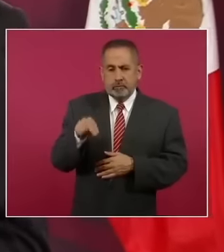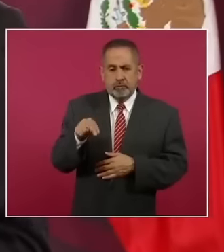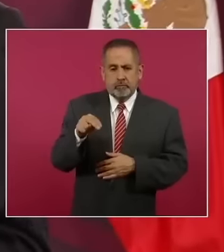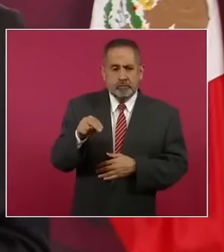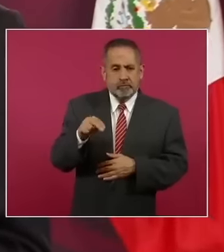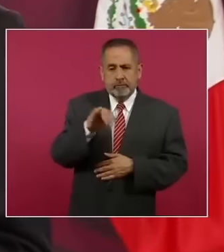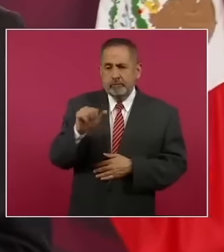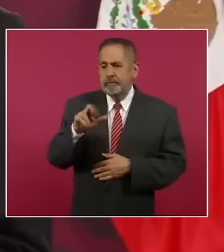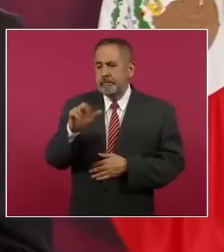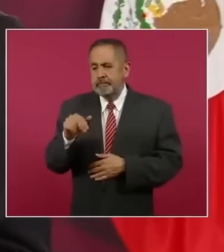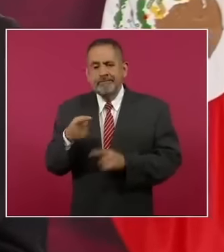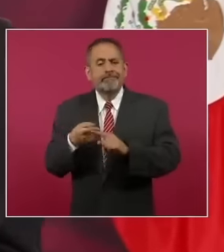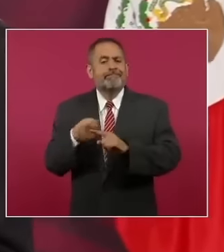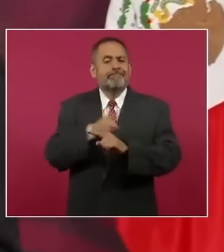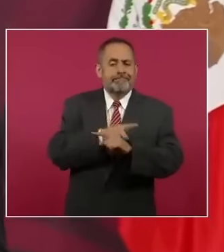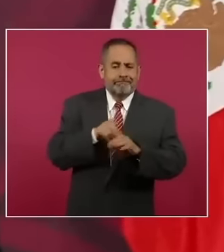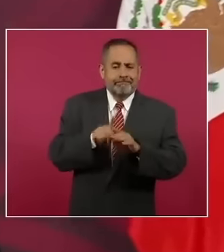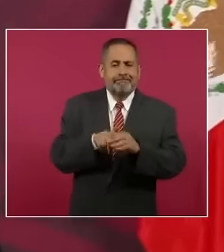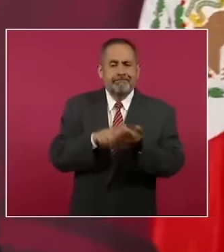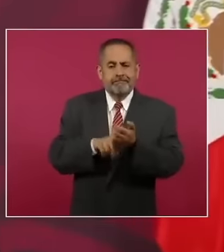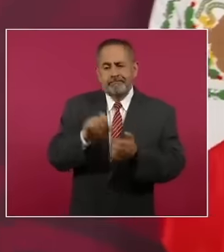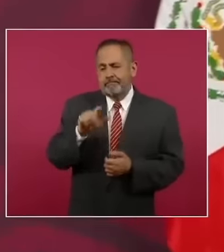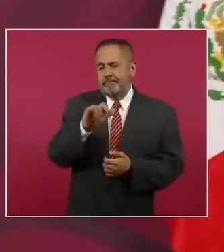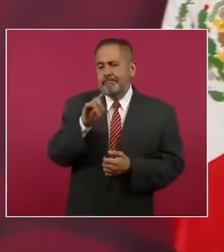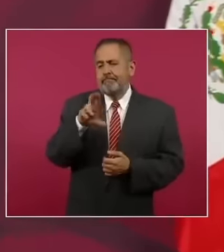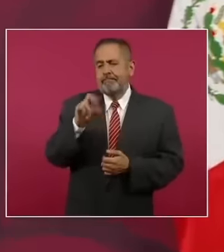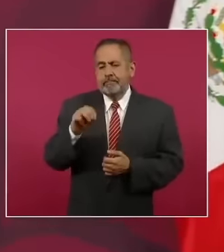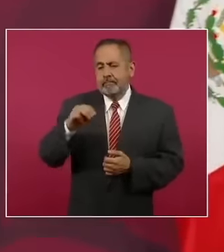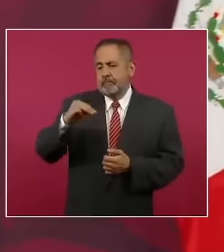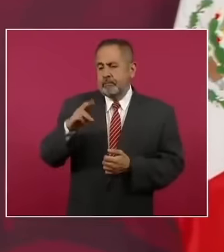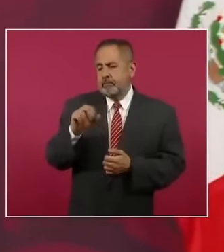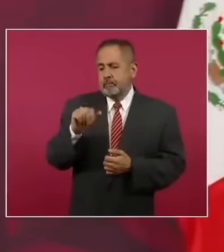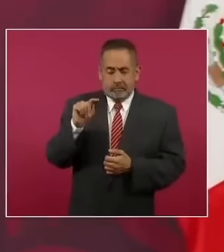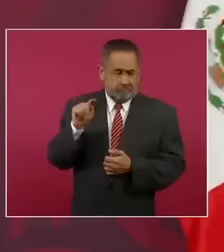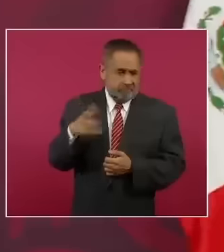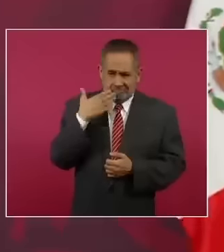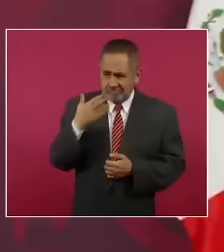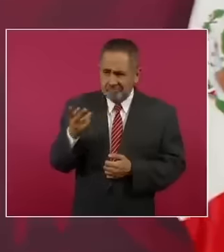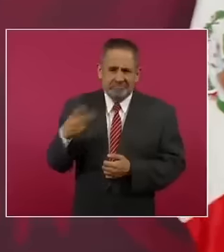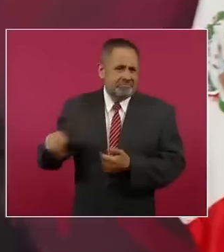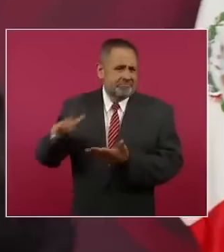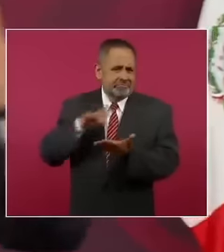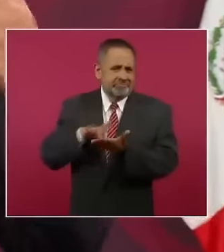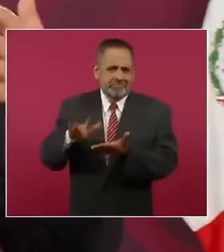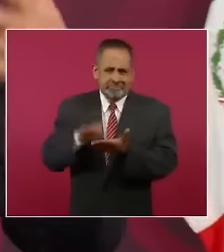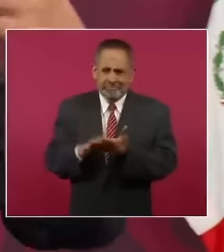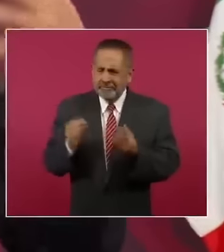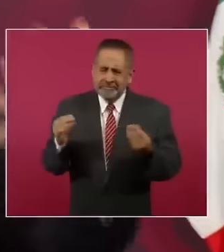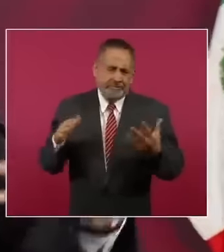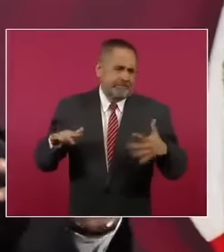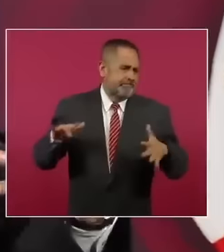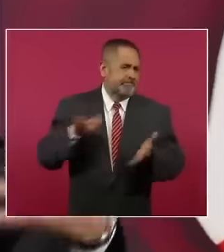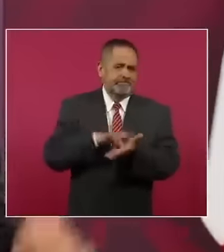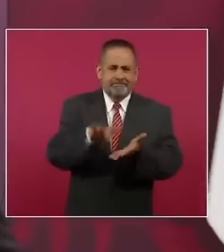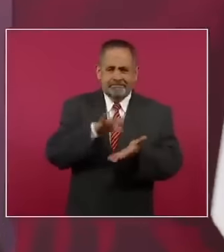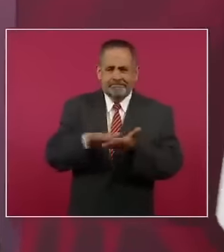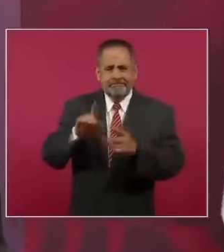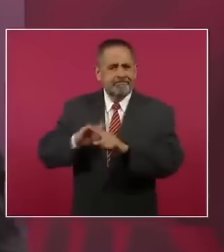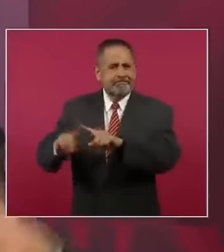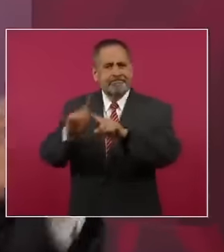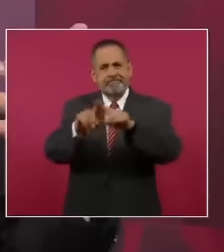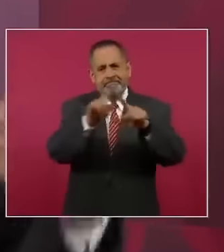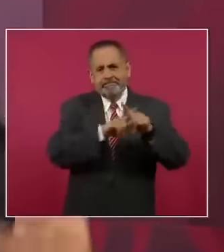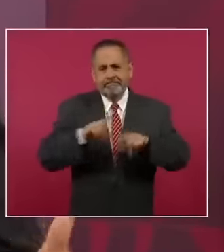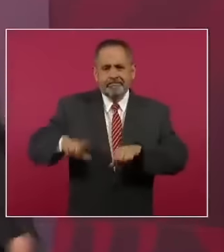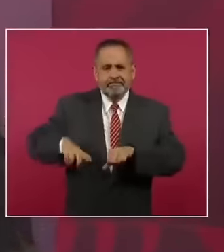Alejandro Murat, los apoyos de los gobernadores,